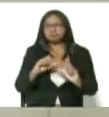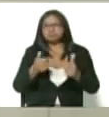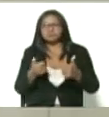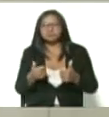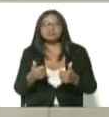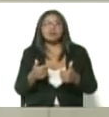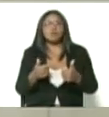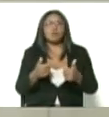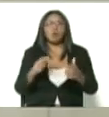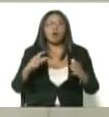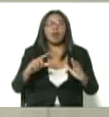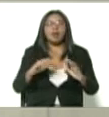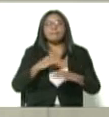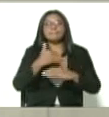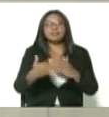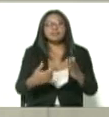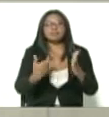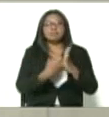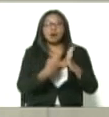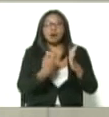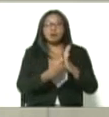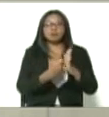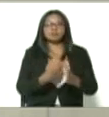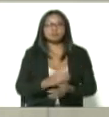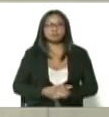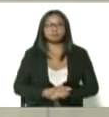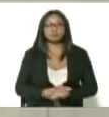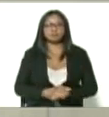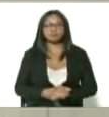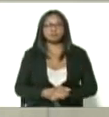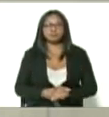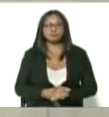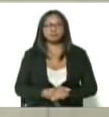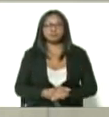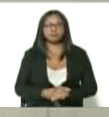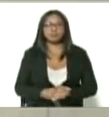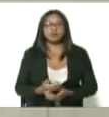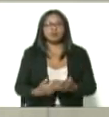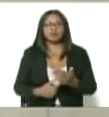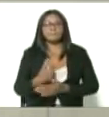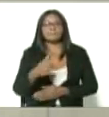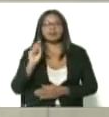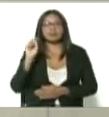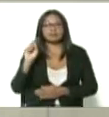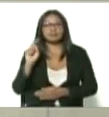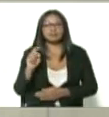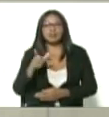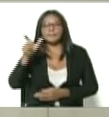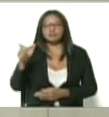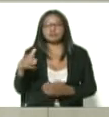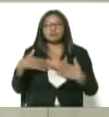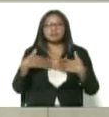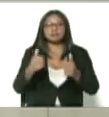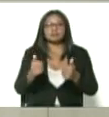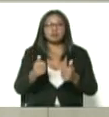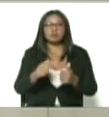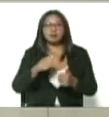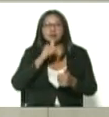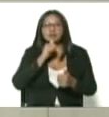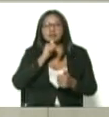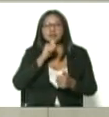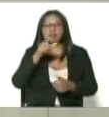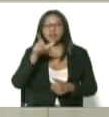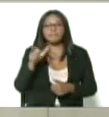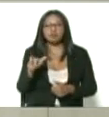a este plan de vacunación a los más necesitados, que es el personal de salud, aquellos que han estado